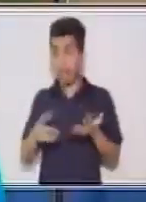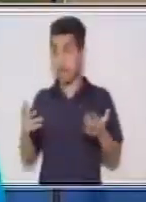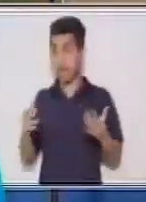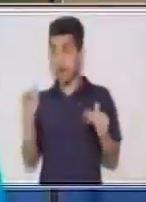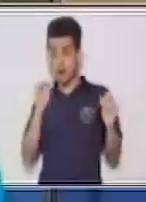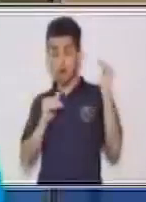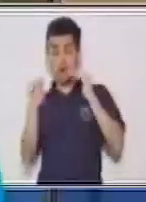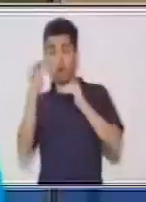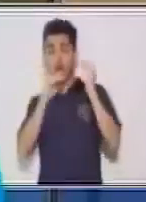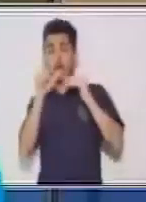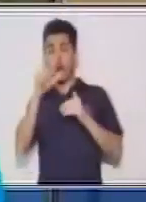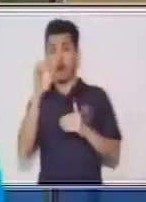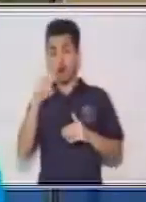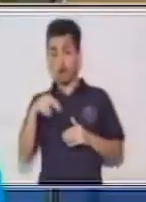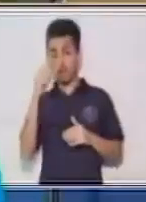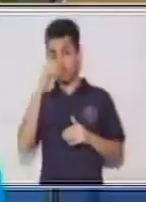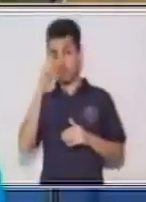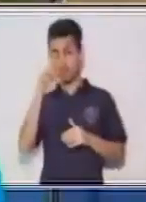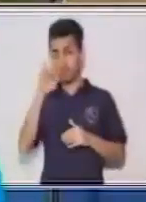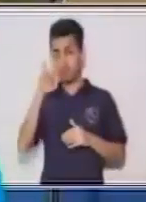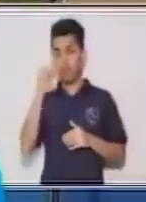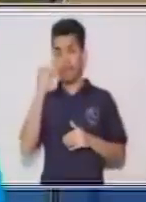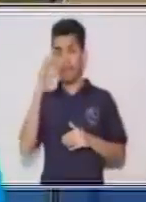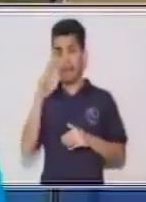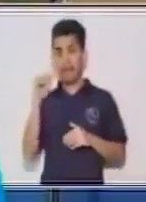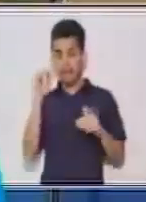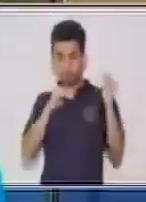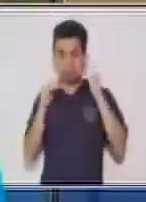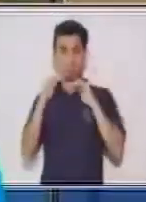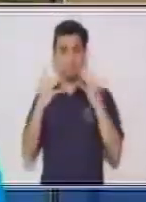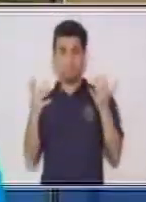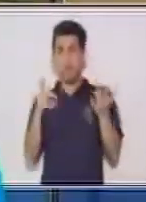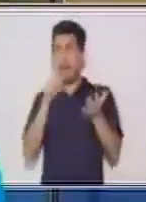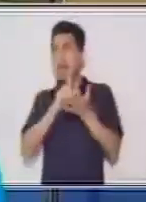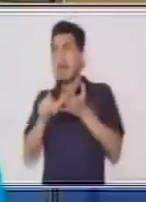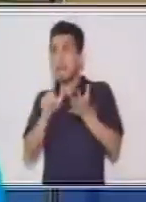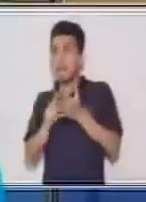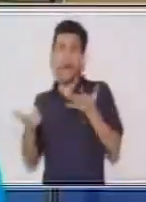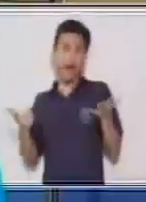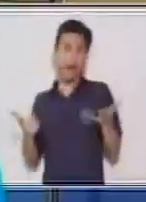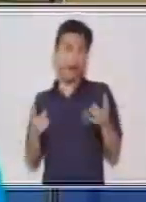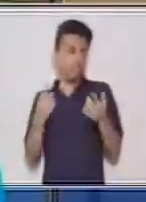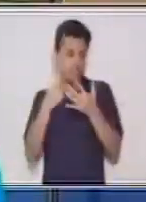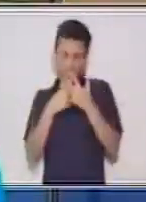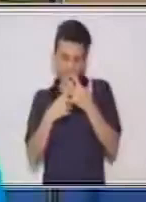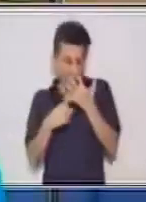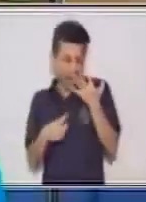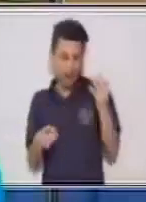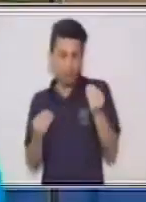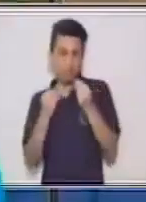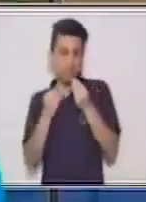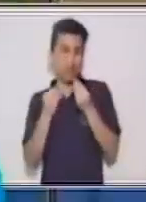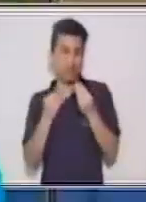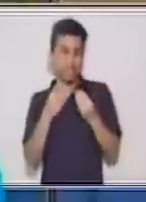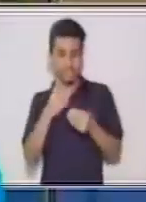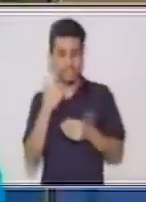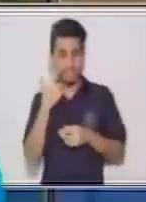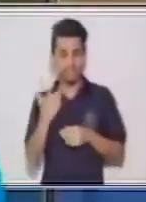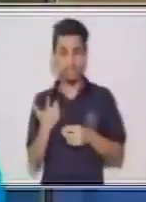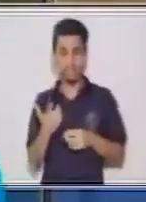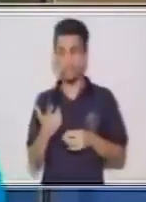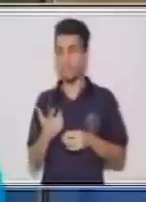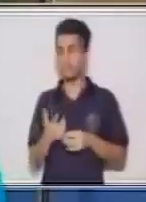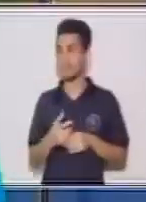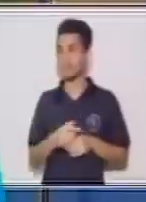dormir, limpiar. Muy bien. Entonces, ahí tienes diferentes combinaciones. ¿Cómo te vas a percatar que realmente este es